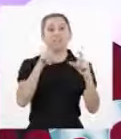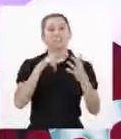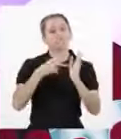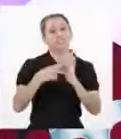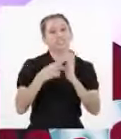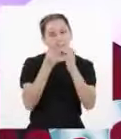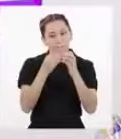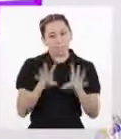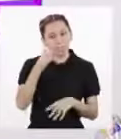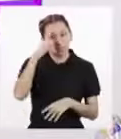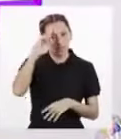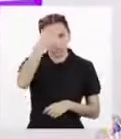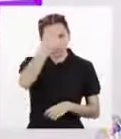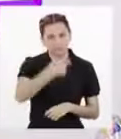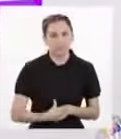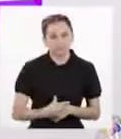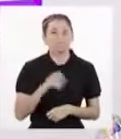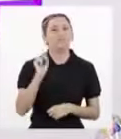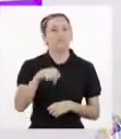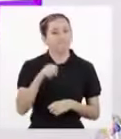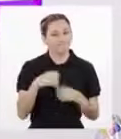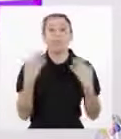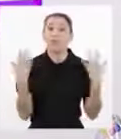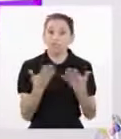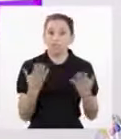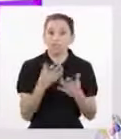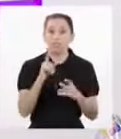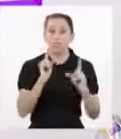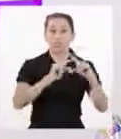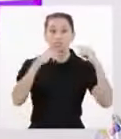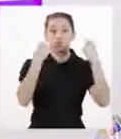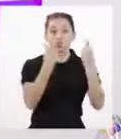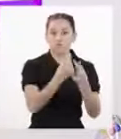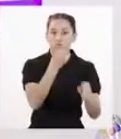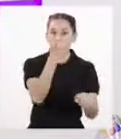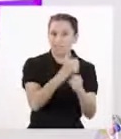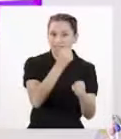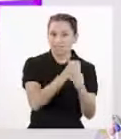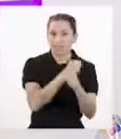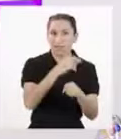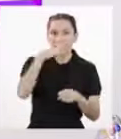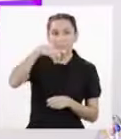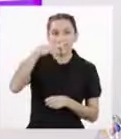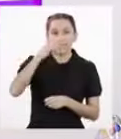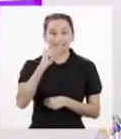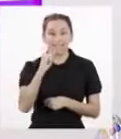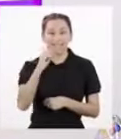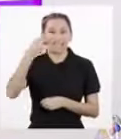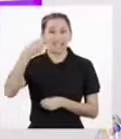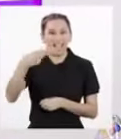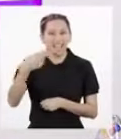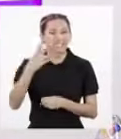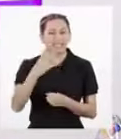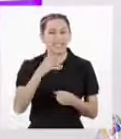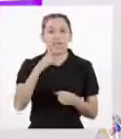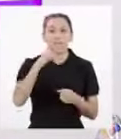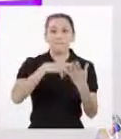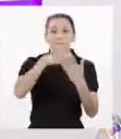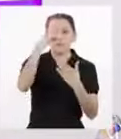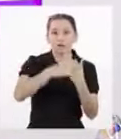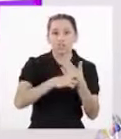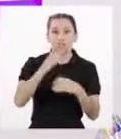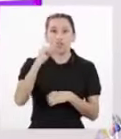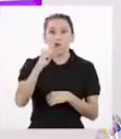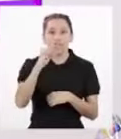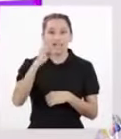pérdida para la humanidad ¡Exacto! Y por esta razón, los equipos que trabajaban en el PGH Proyecto Genoma Humano